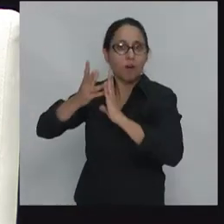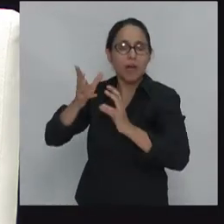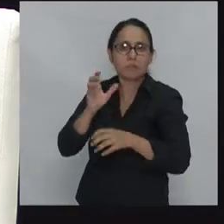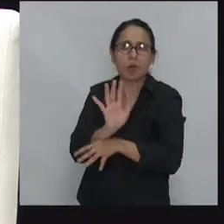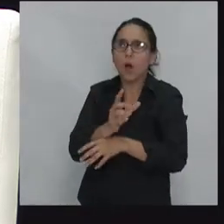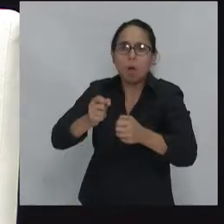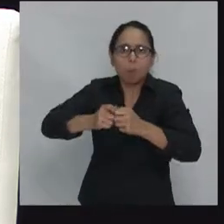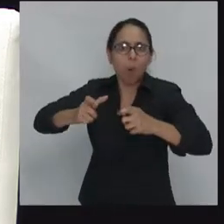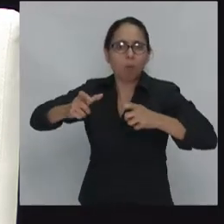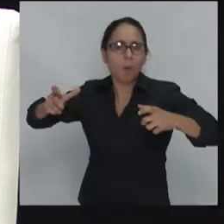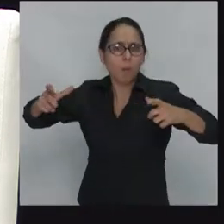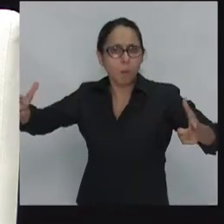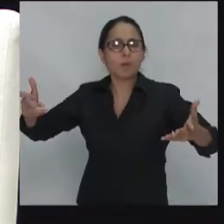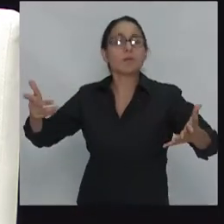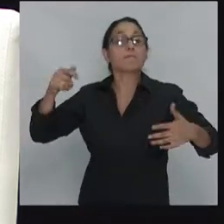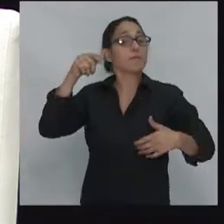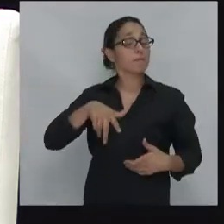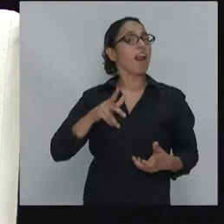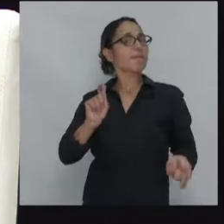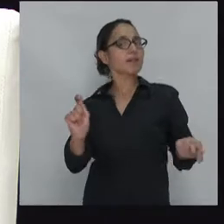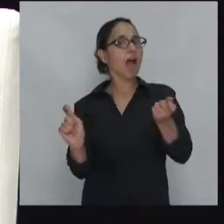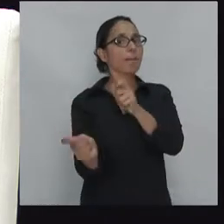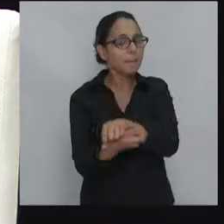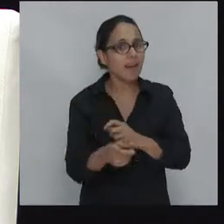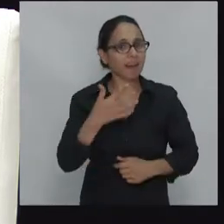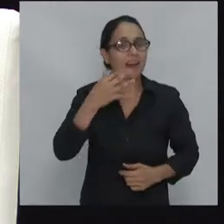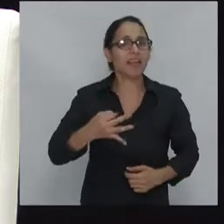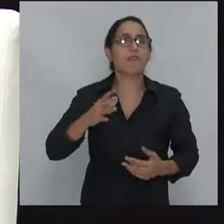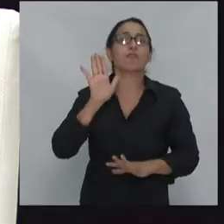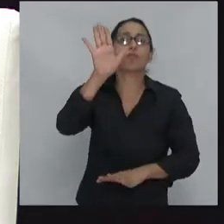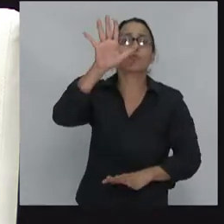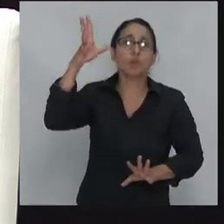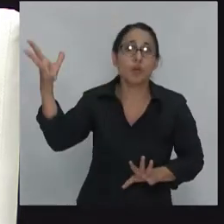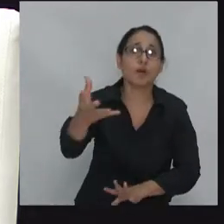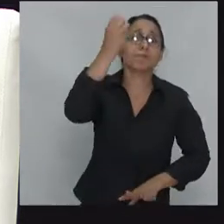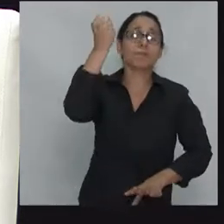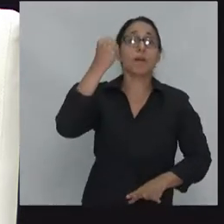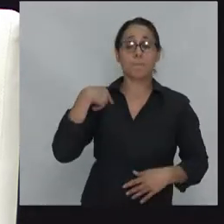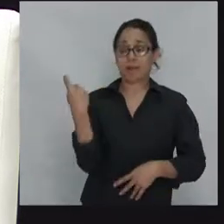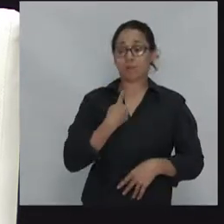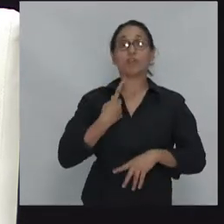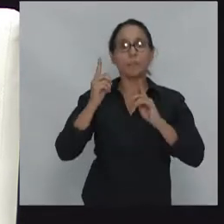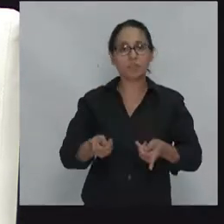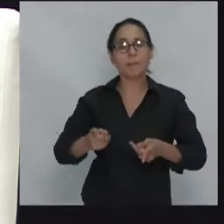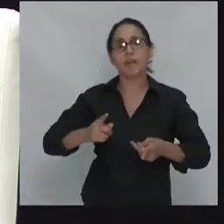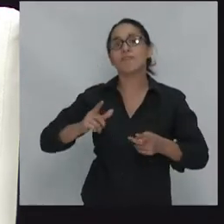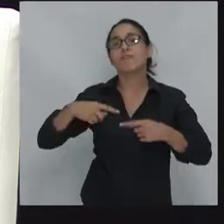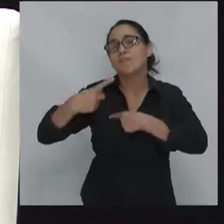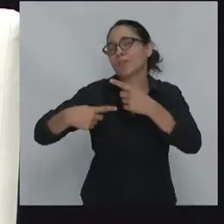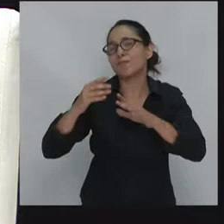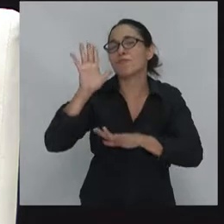transformar esta realidad, para poder recuperar nuestro futuro para nosotros y para las nuevas generaciones, tenemos que